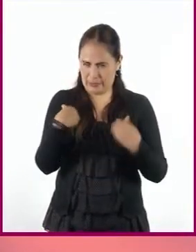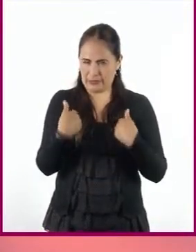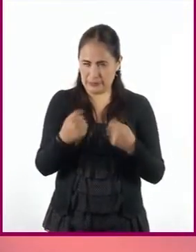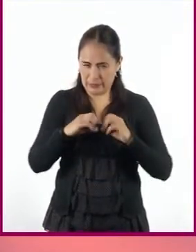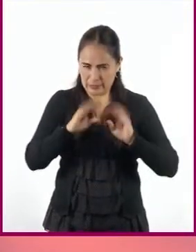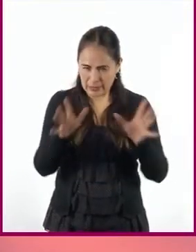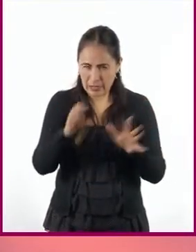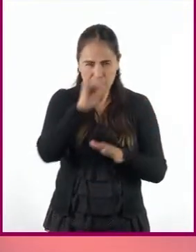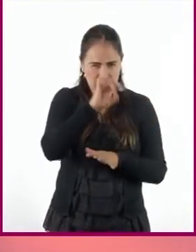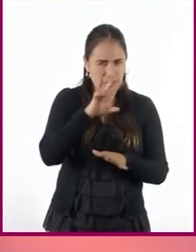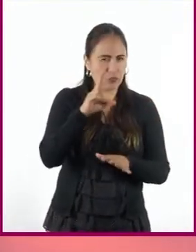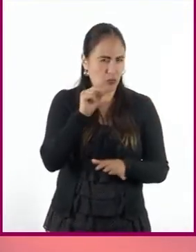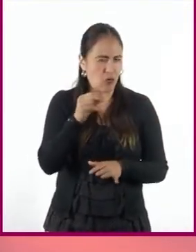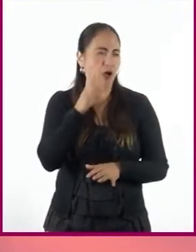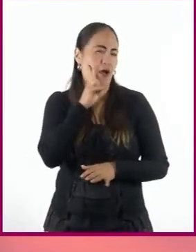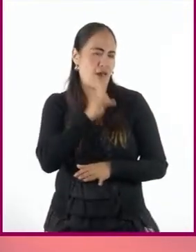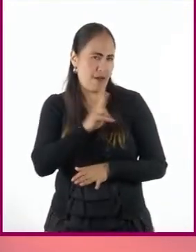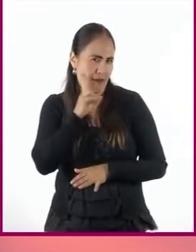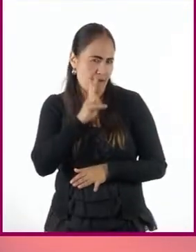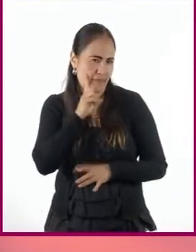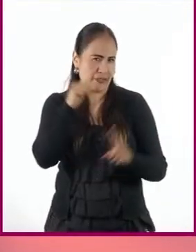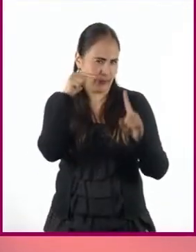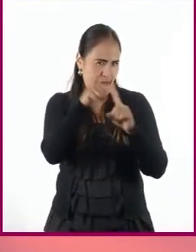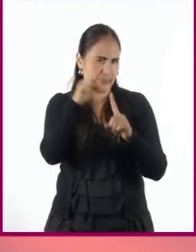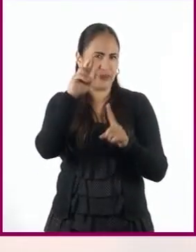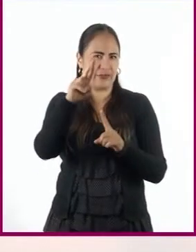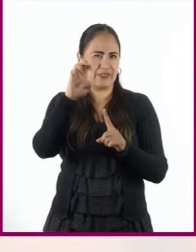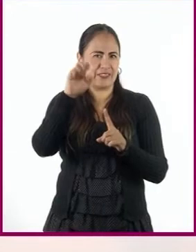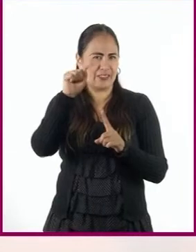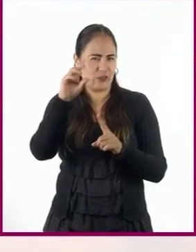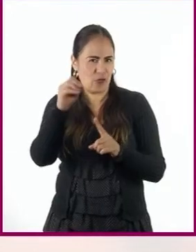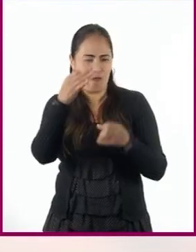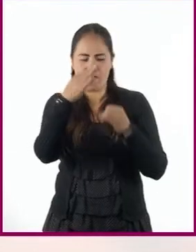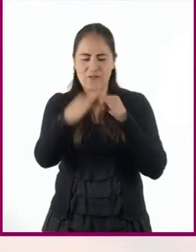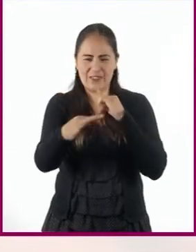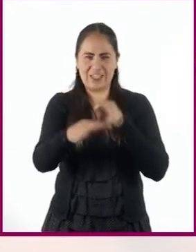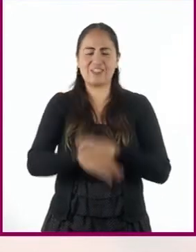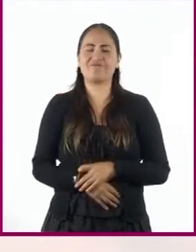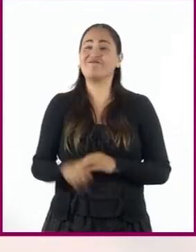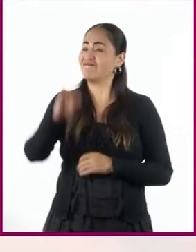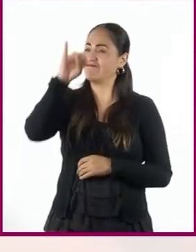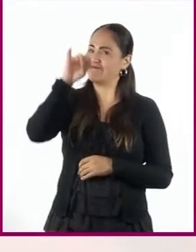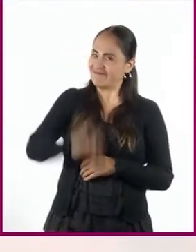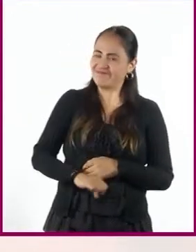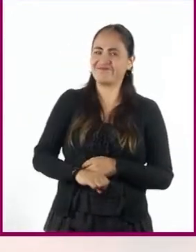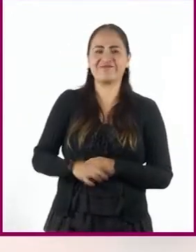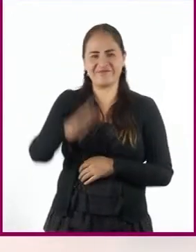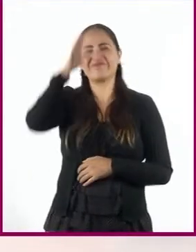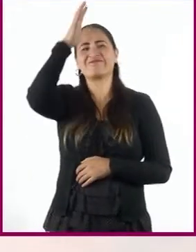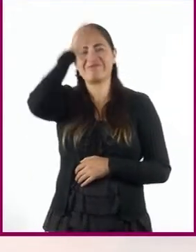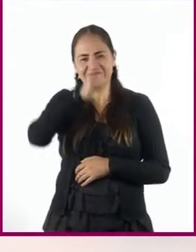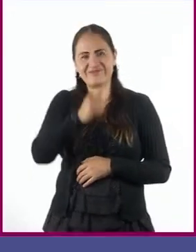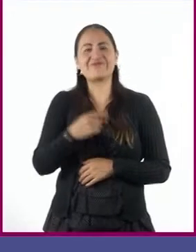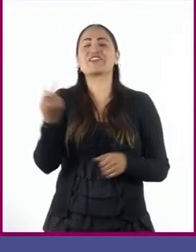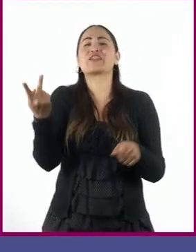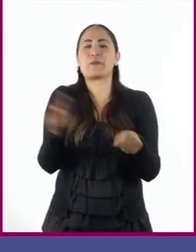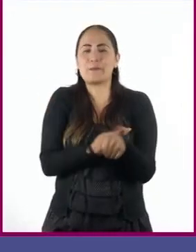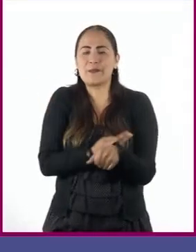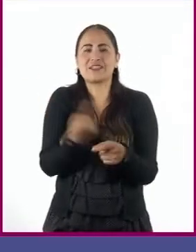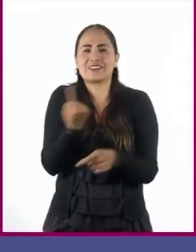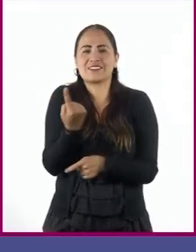¿Qué te parece si planteamos un reto final? ¡Ah! ¡Perfecto, profesor! ¿De qué se trata?